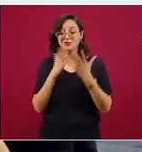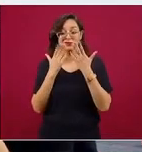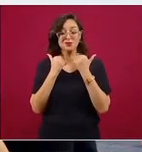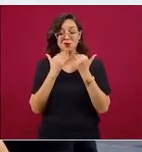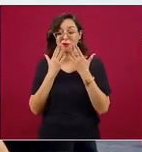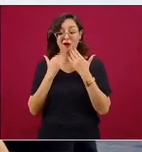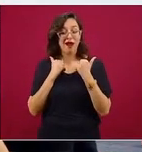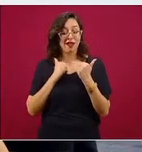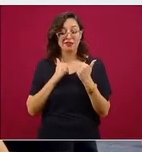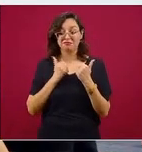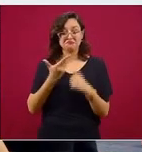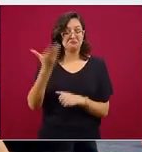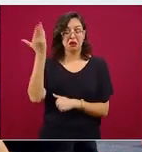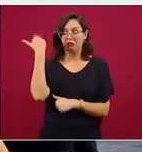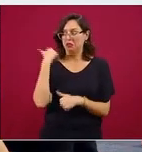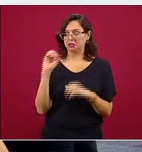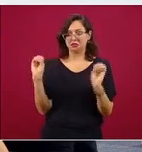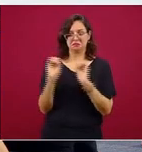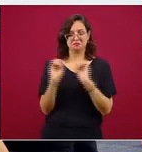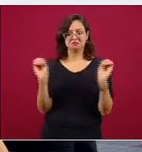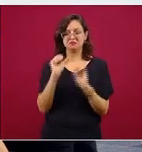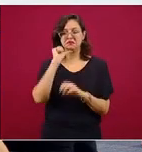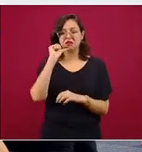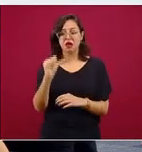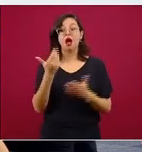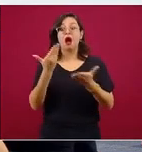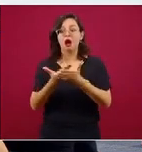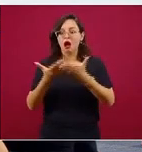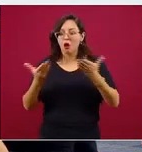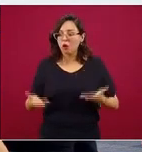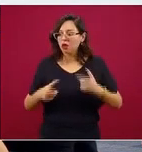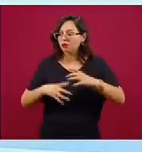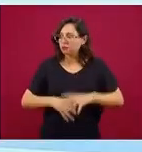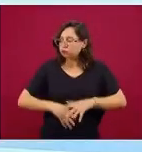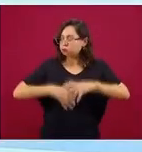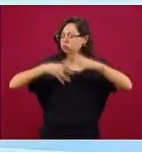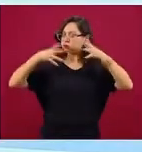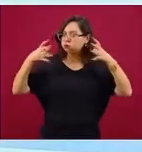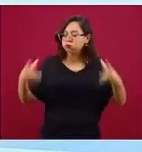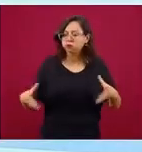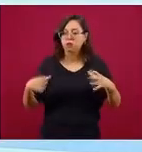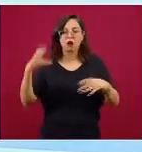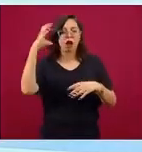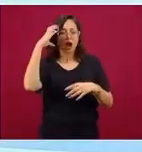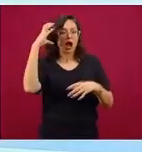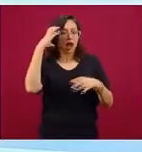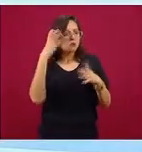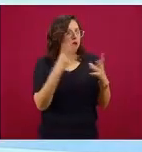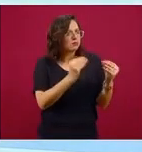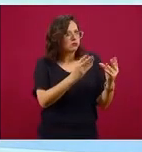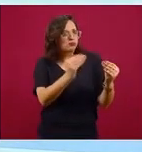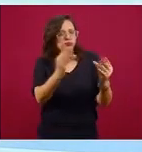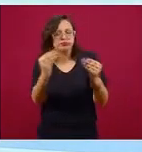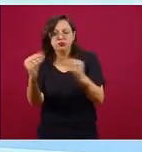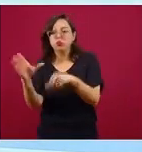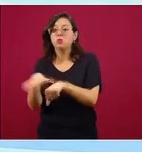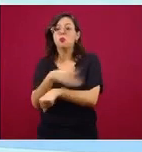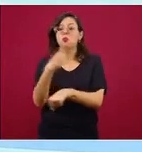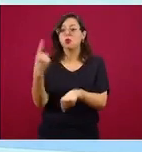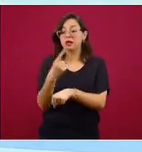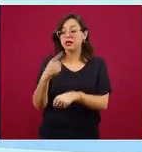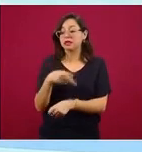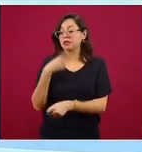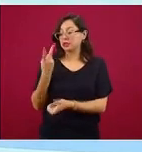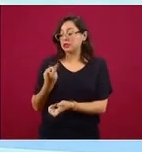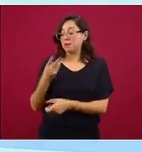llevamos meses trabajando en la reconversión hospitalaria. Esto lo hemos continuado desde que empezamos en la segunda quincena de